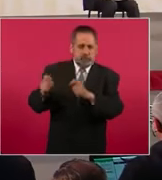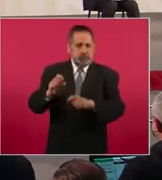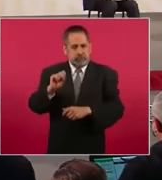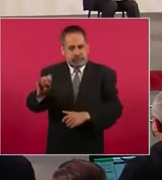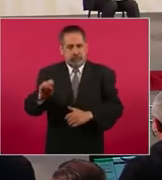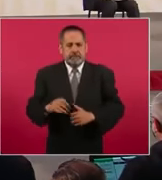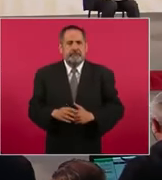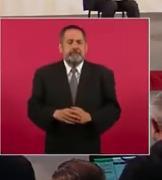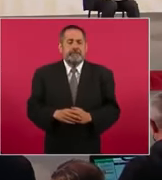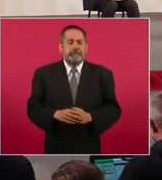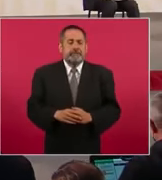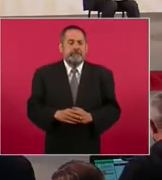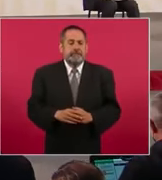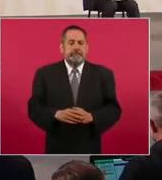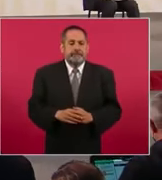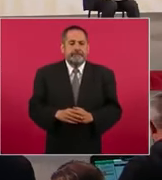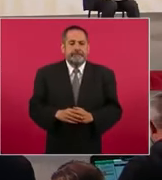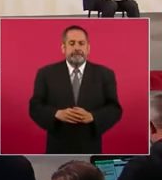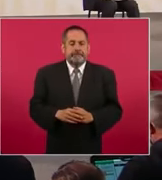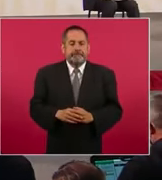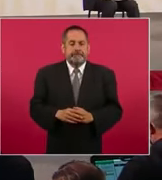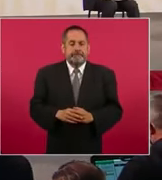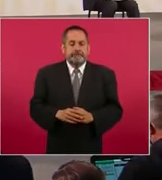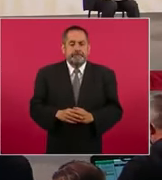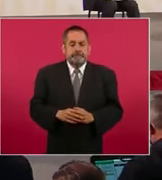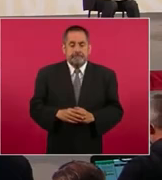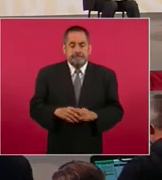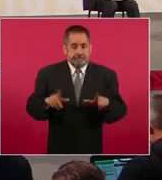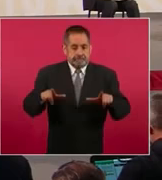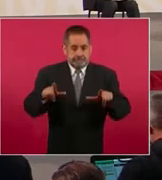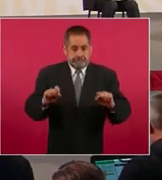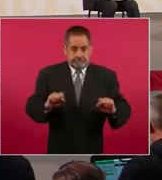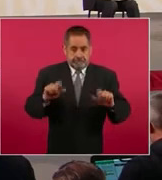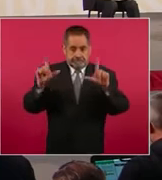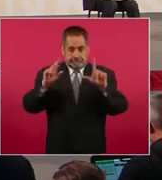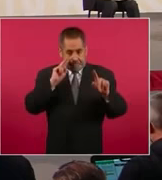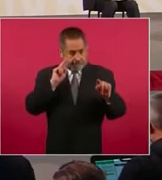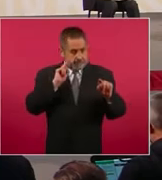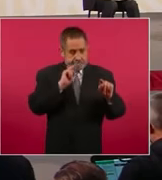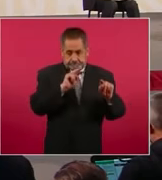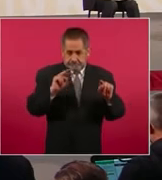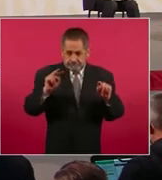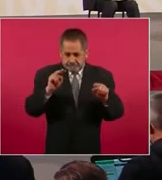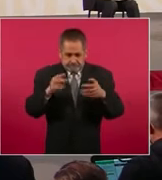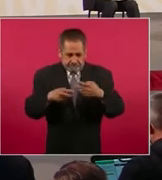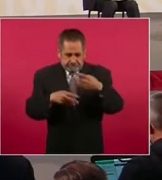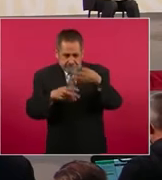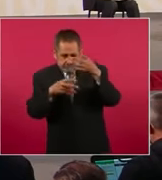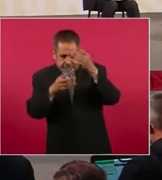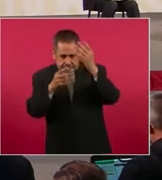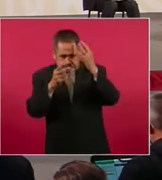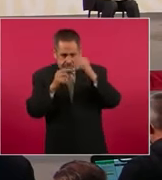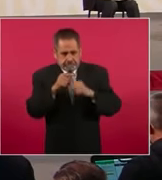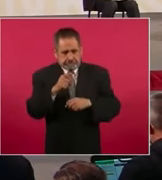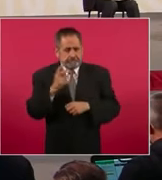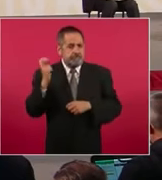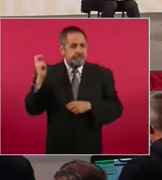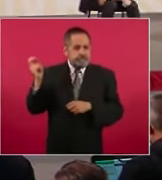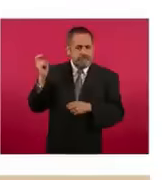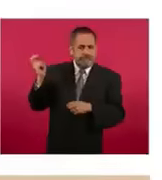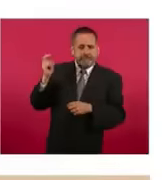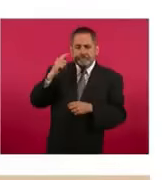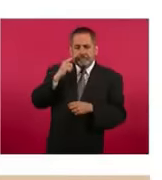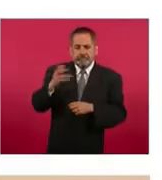Lo que se va a poder ahí consultar por parte de todas y de todos son estas